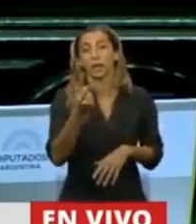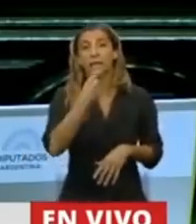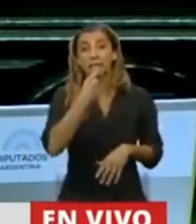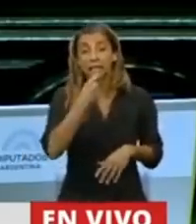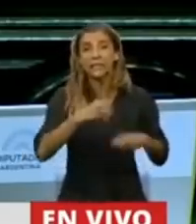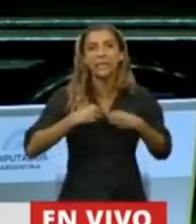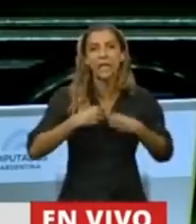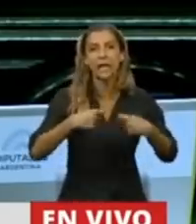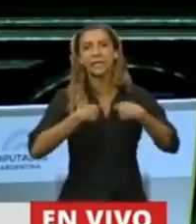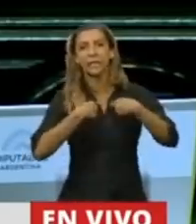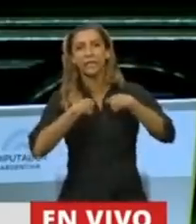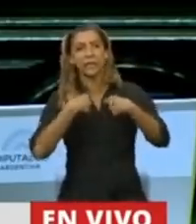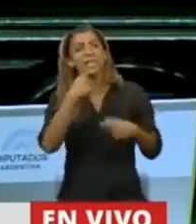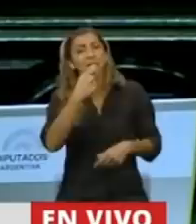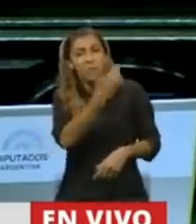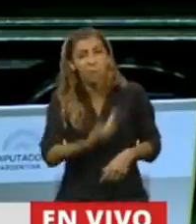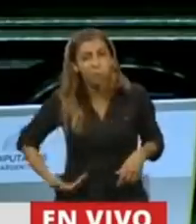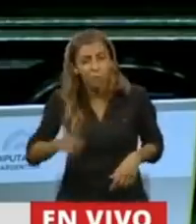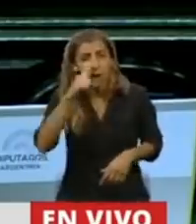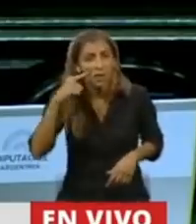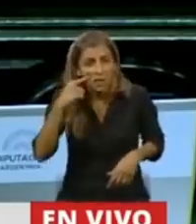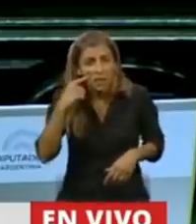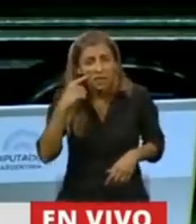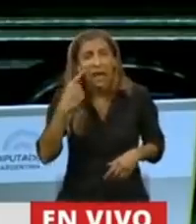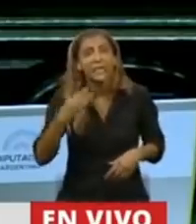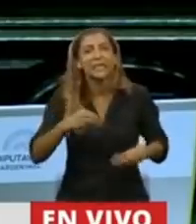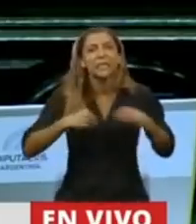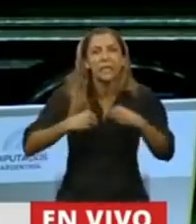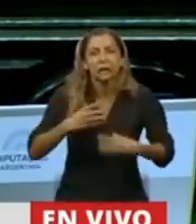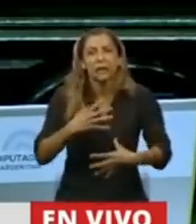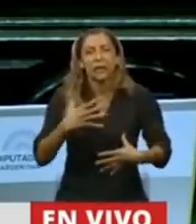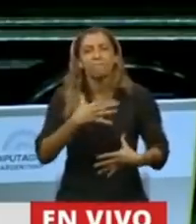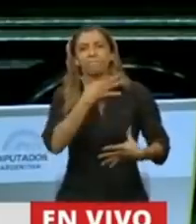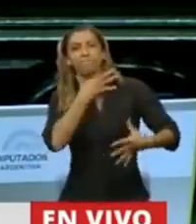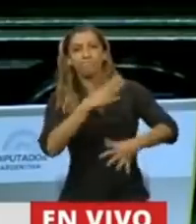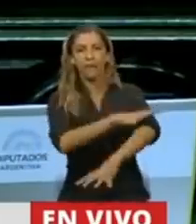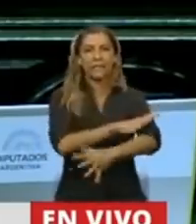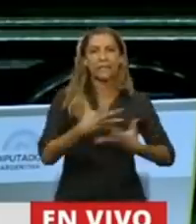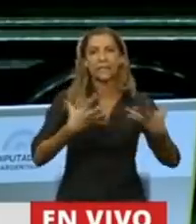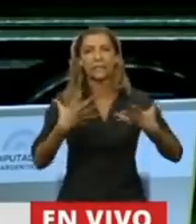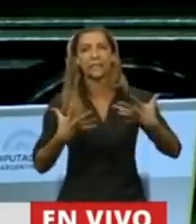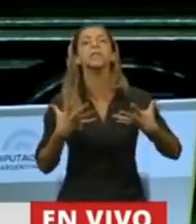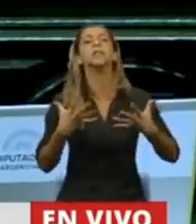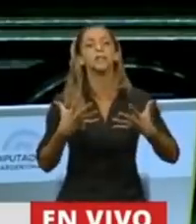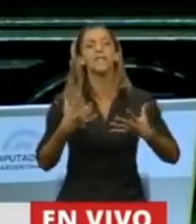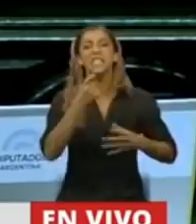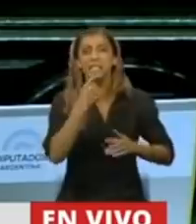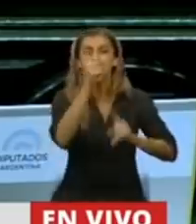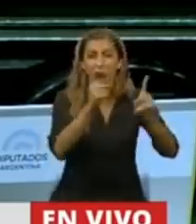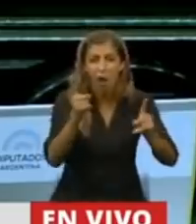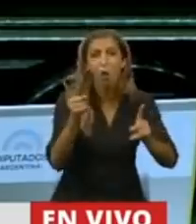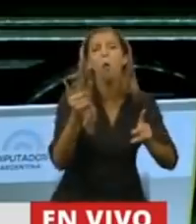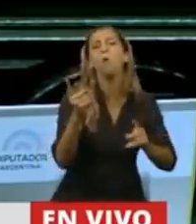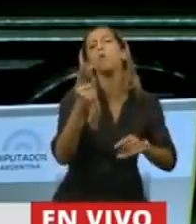y si el presidente siente presión de los sectores económicos, y si el jefe de gobierno en una ciudad compleja siente presiones de